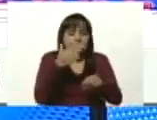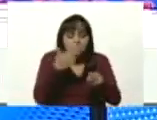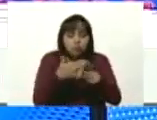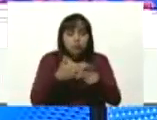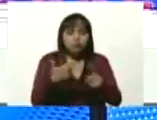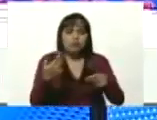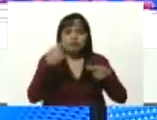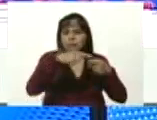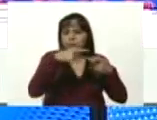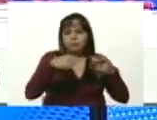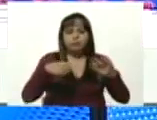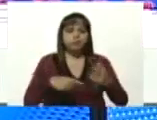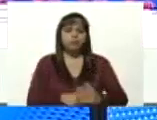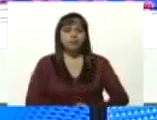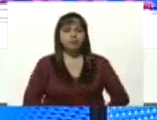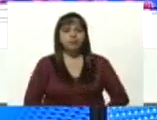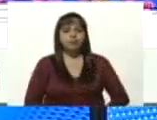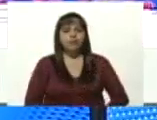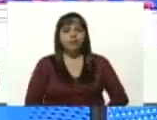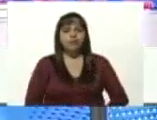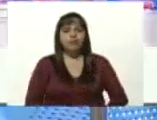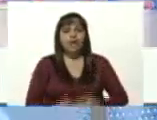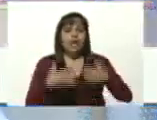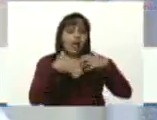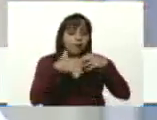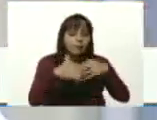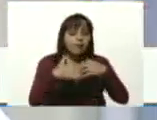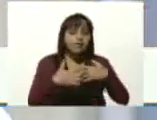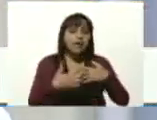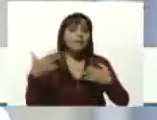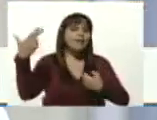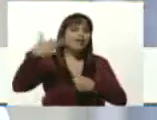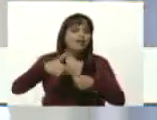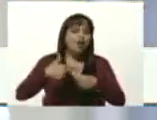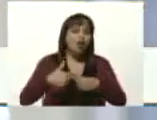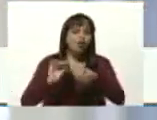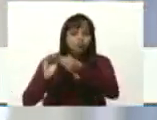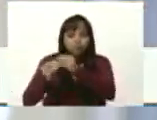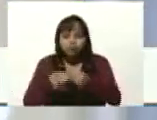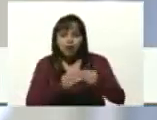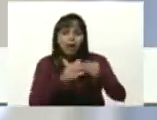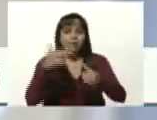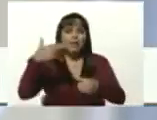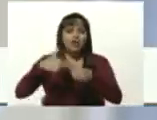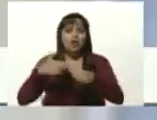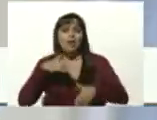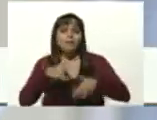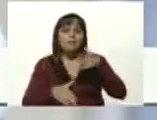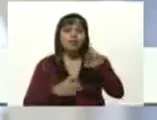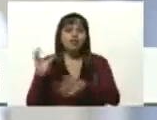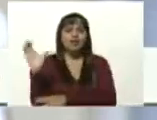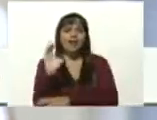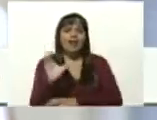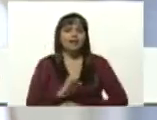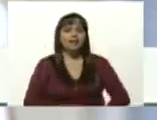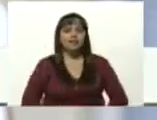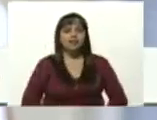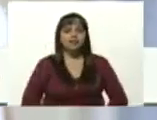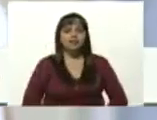briquetas en la industria petrolera en las refinerías en la petroquímica en el metro de Caracas en los trenes